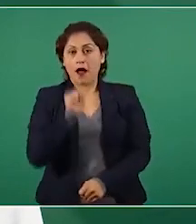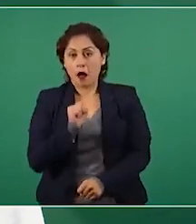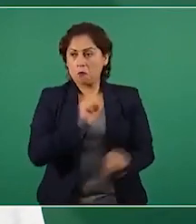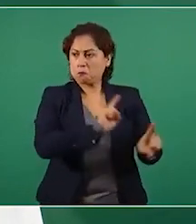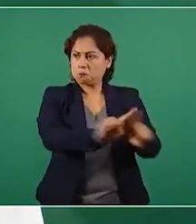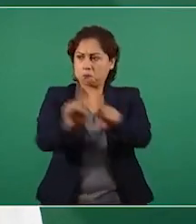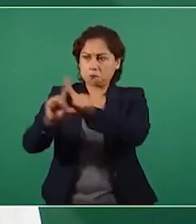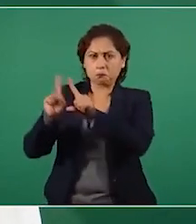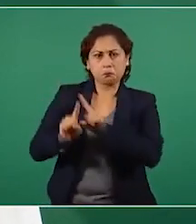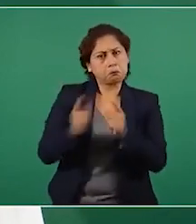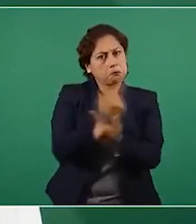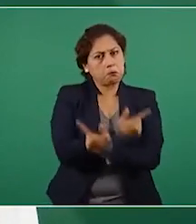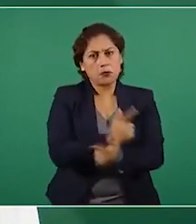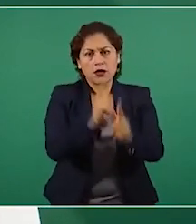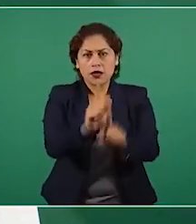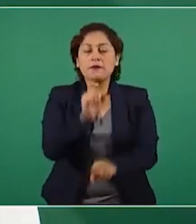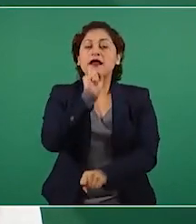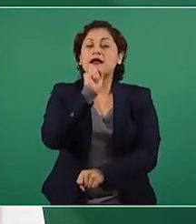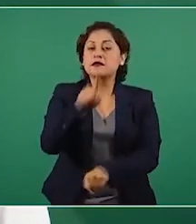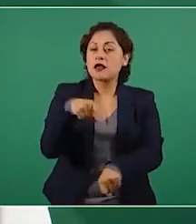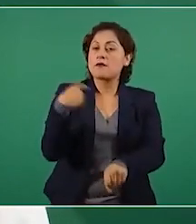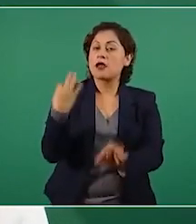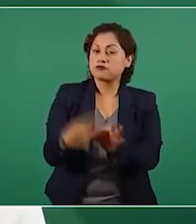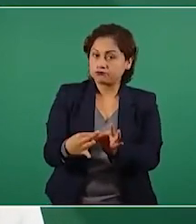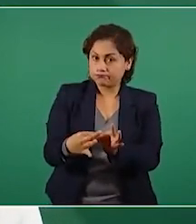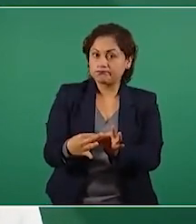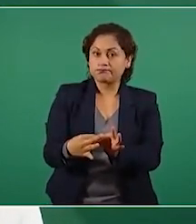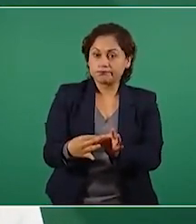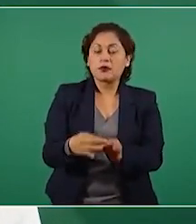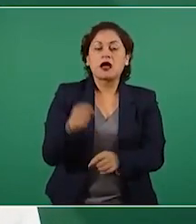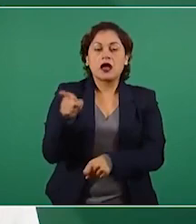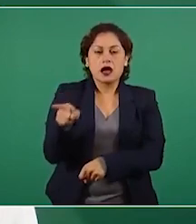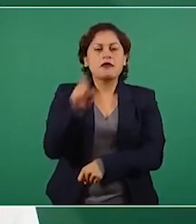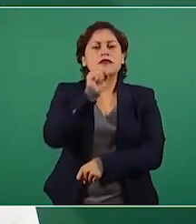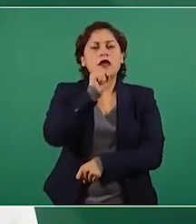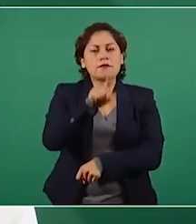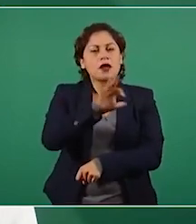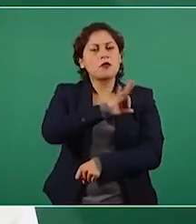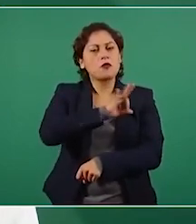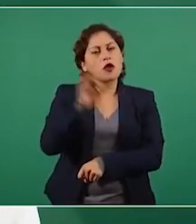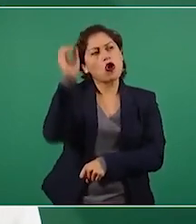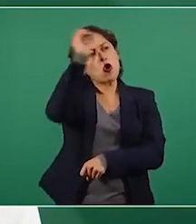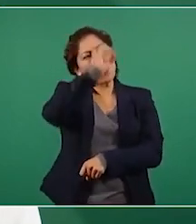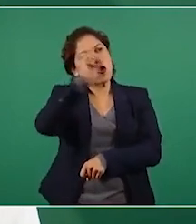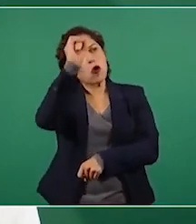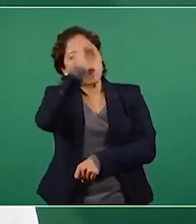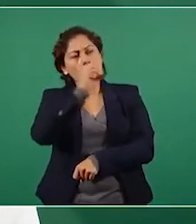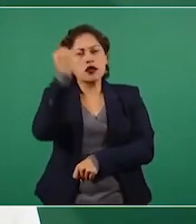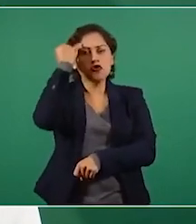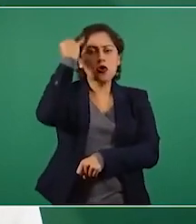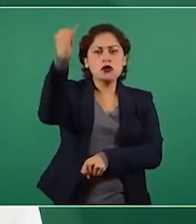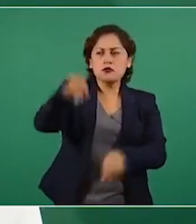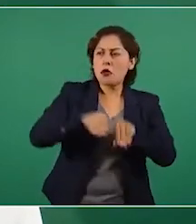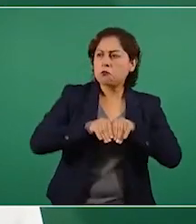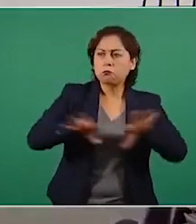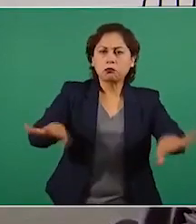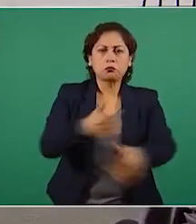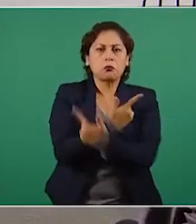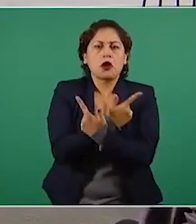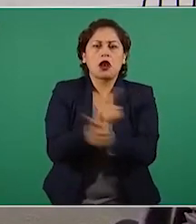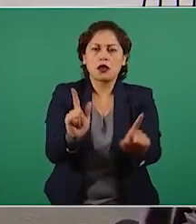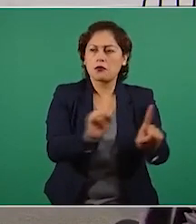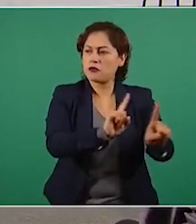así como a buscar y recibir y difundir información e ideas de toda índole por cualquier medio de expresión.